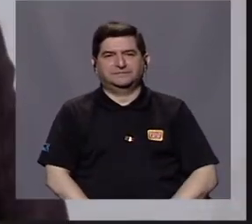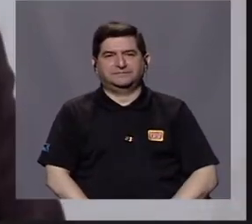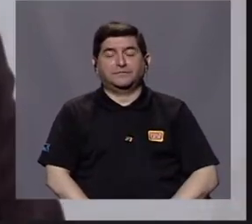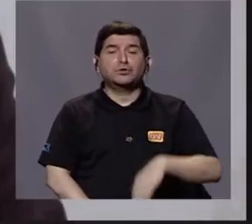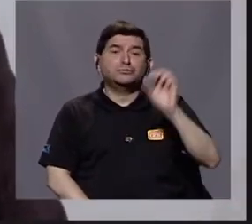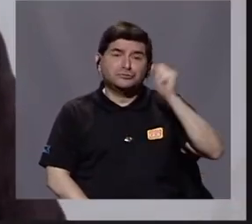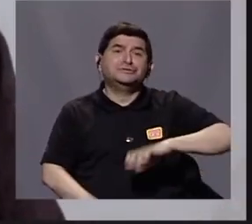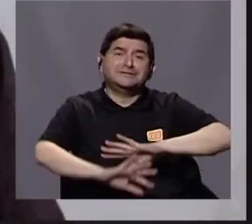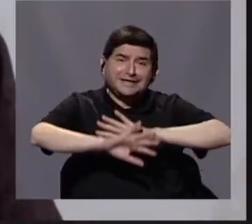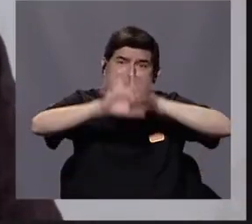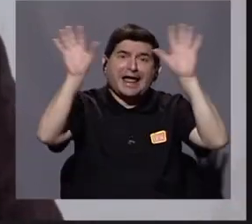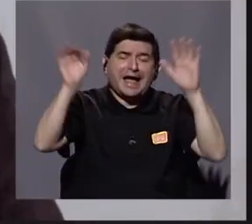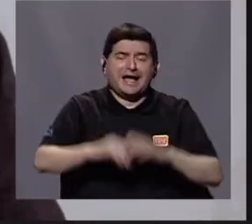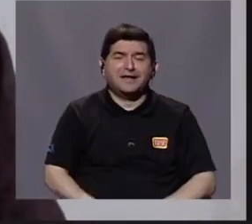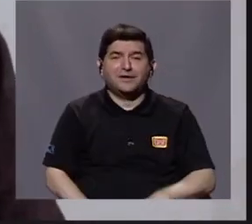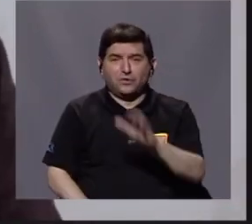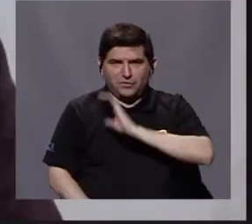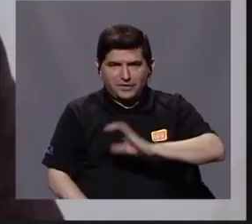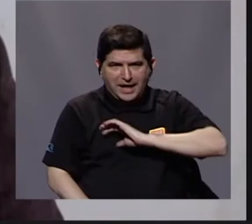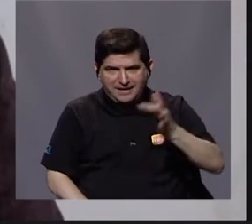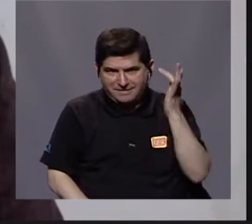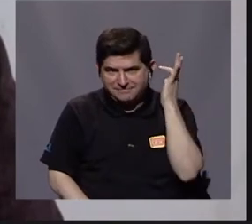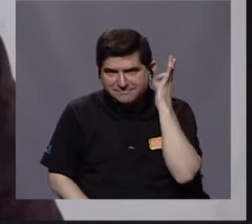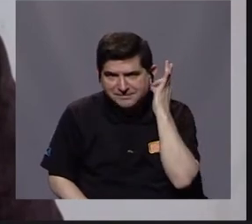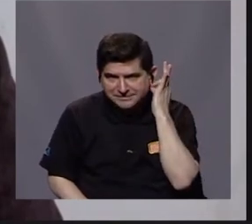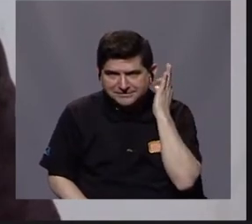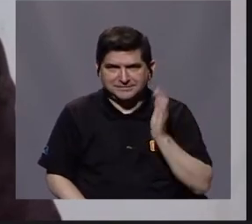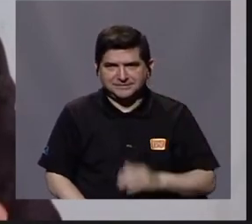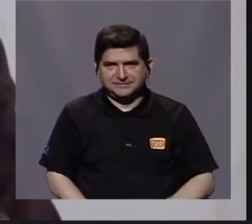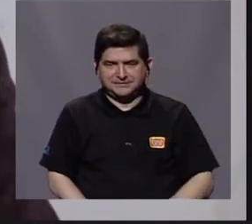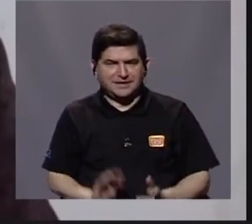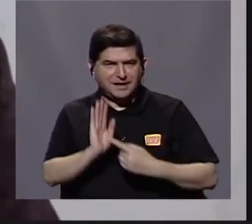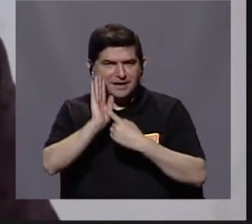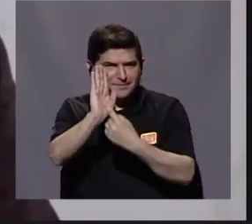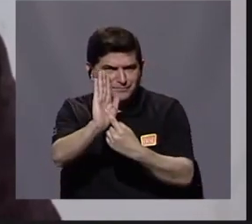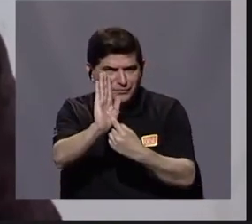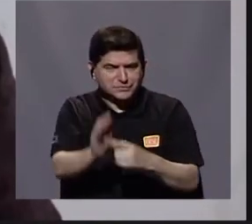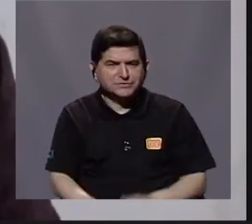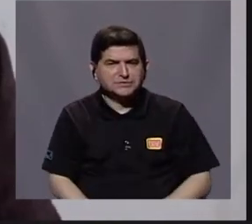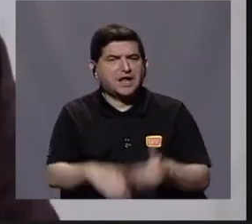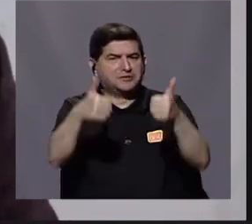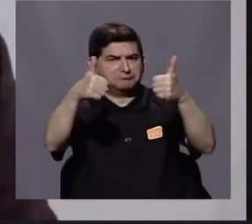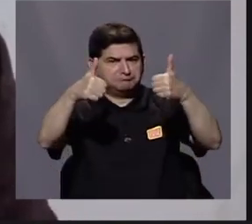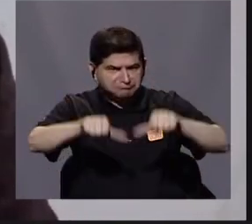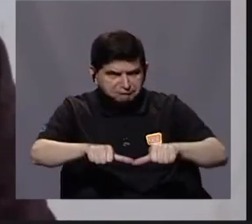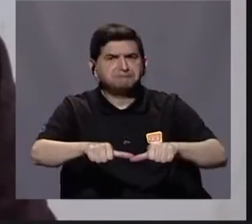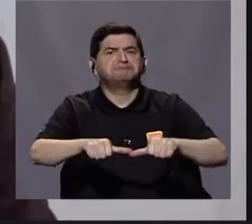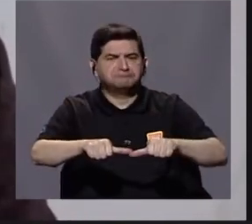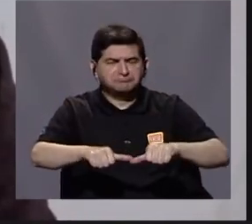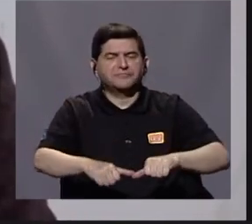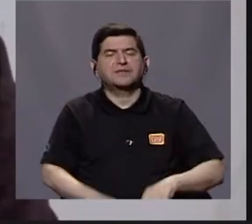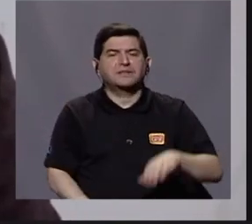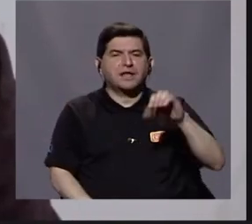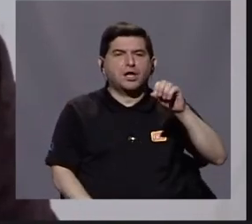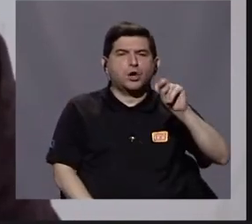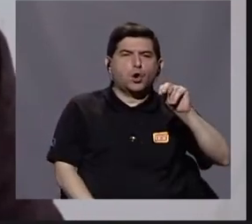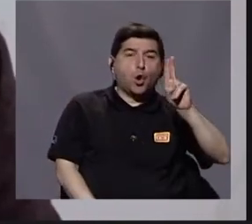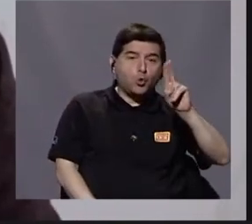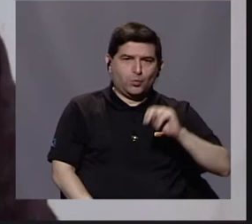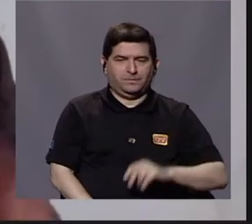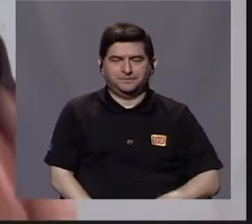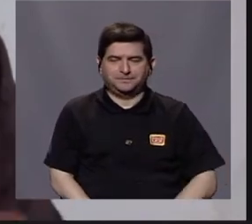Claro, el rostro de mujer, que señalábamos que hay un consenso a nivel Naciones Unidas,